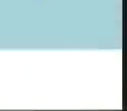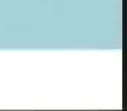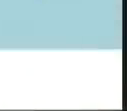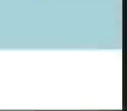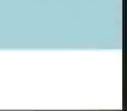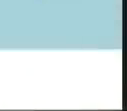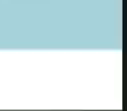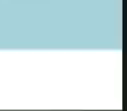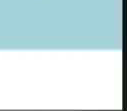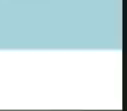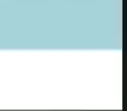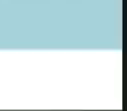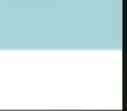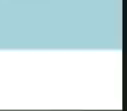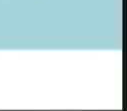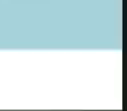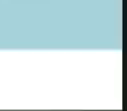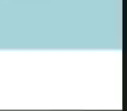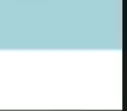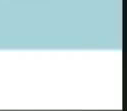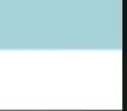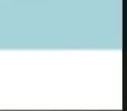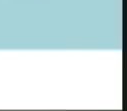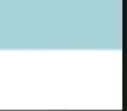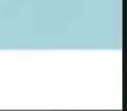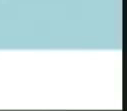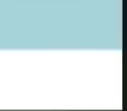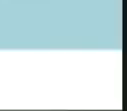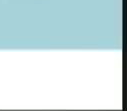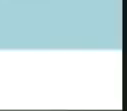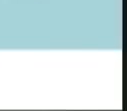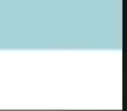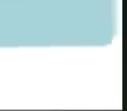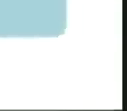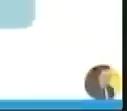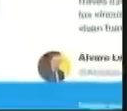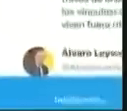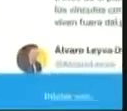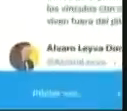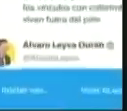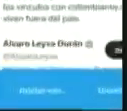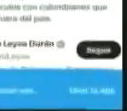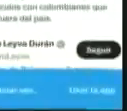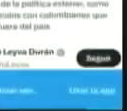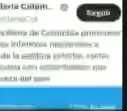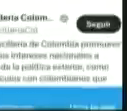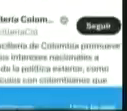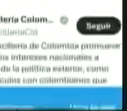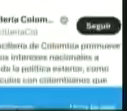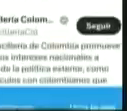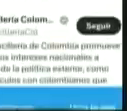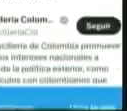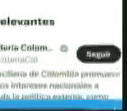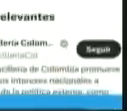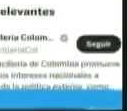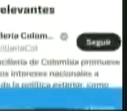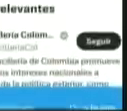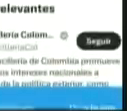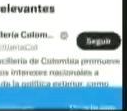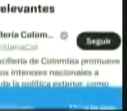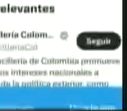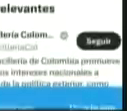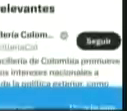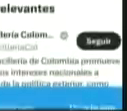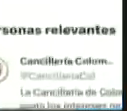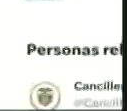el presidente Gustavo Petro. Pero vamos a revisar la publicación que hizo la Cancillería de Colombia. Y ha dicho a través